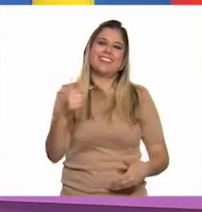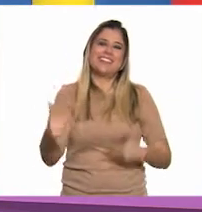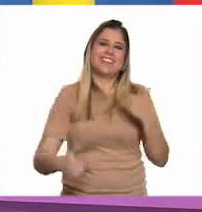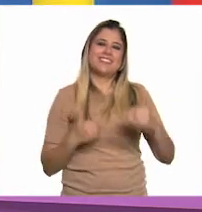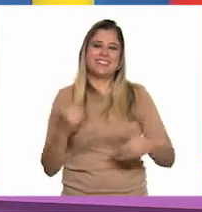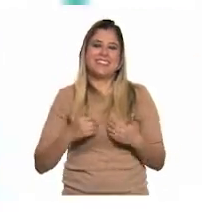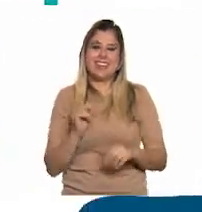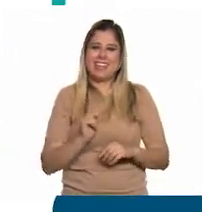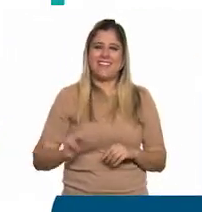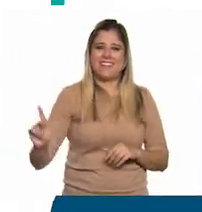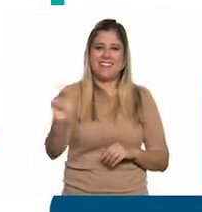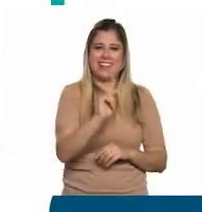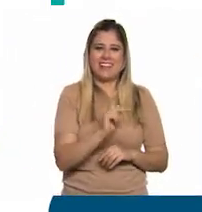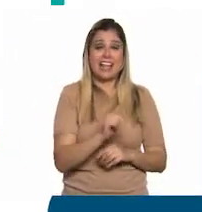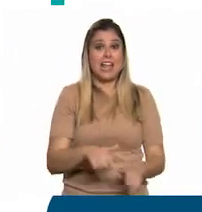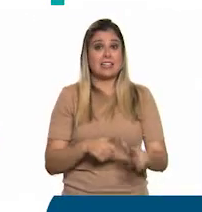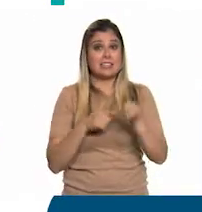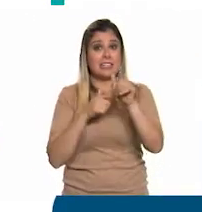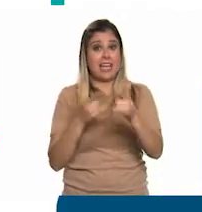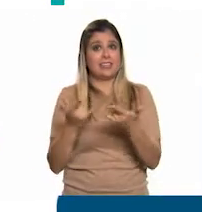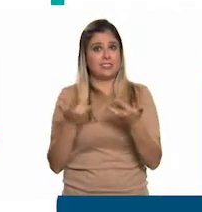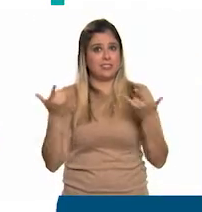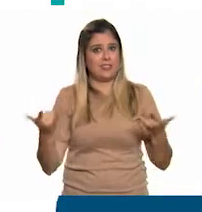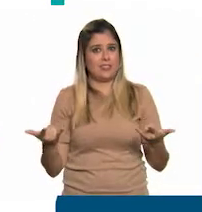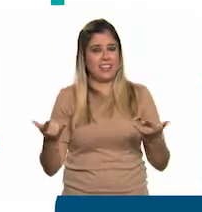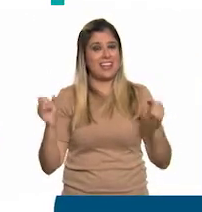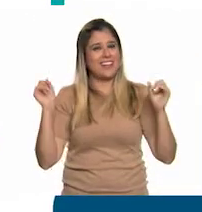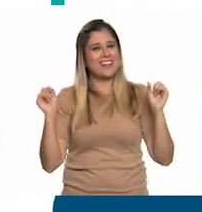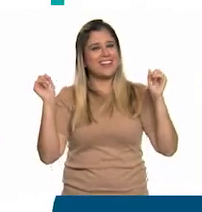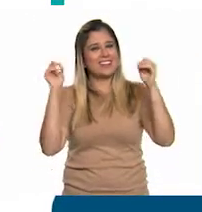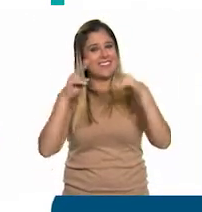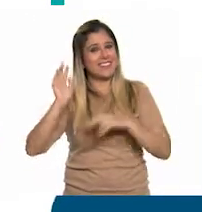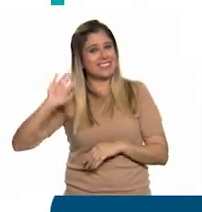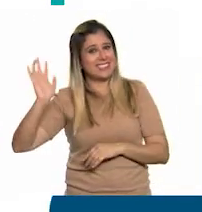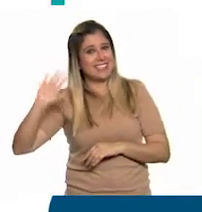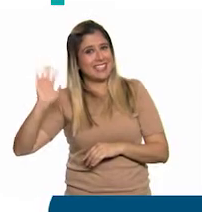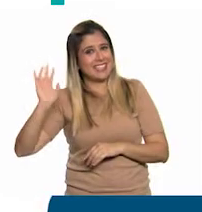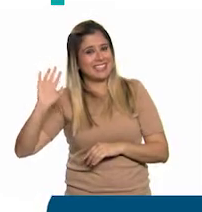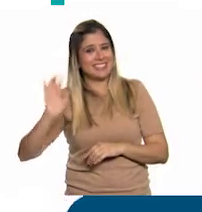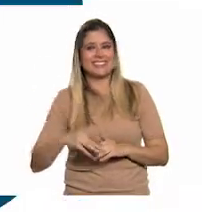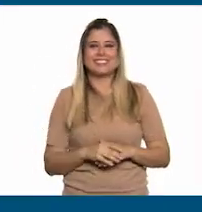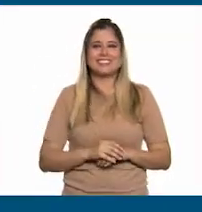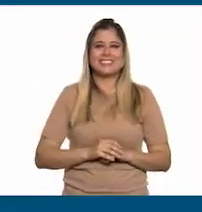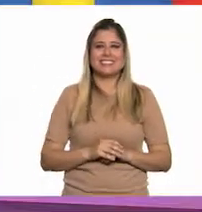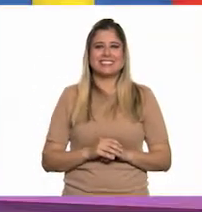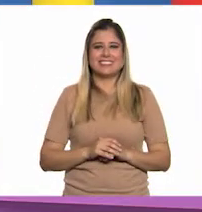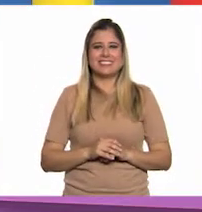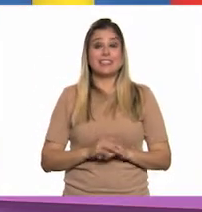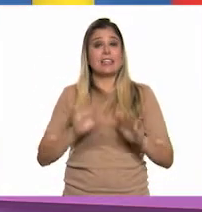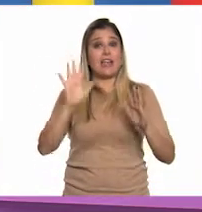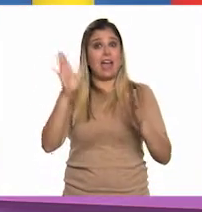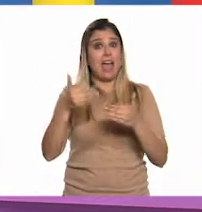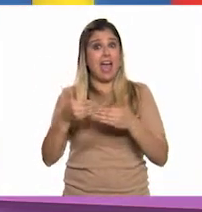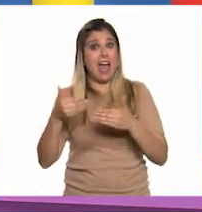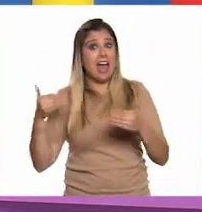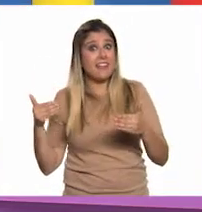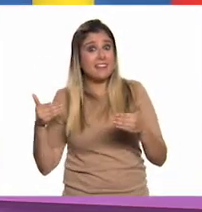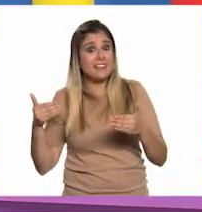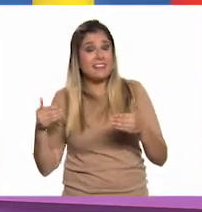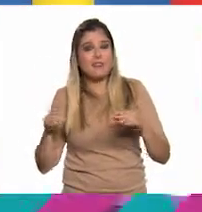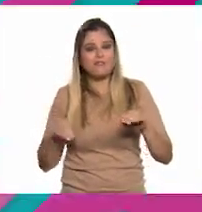tanto como nosotros. A continuación, historia. Nos vemos. Adiós. Pero antes a